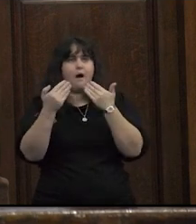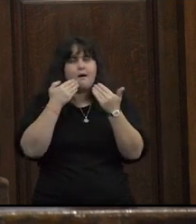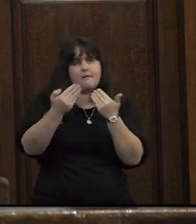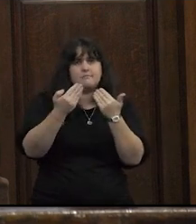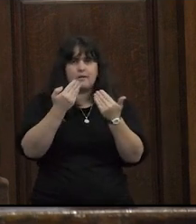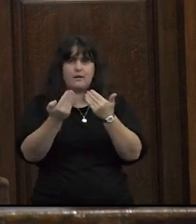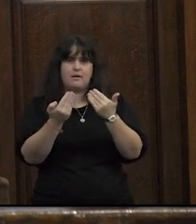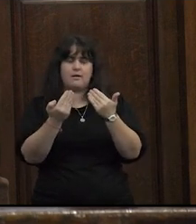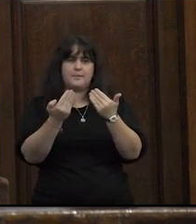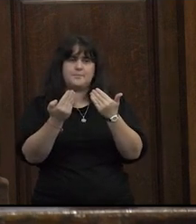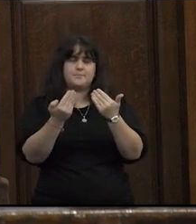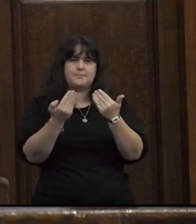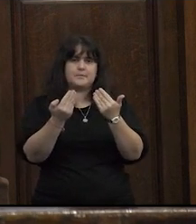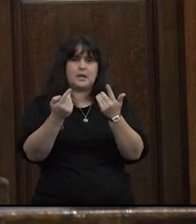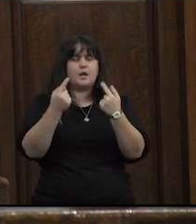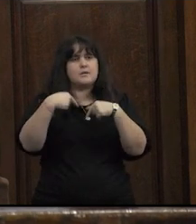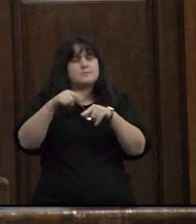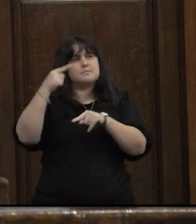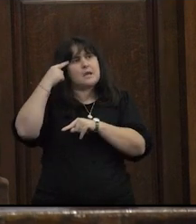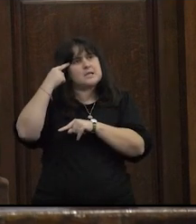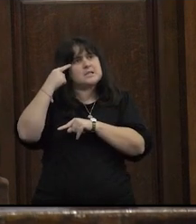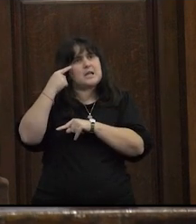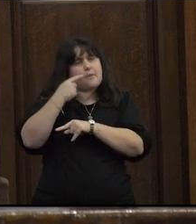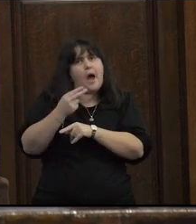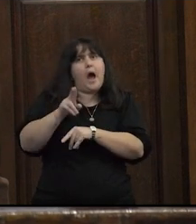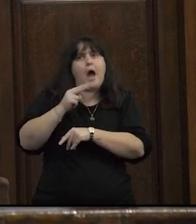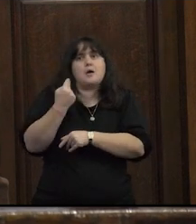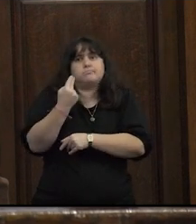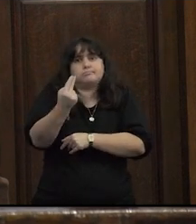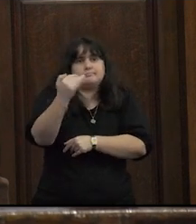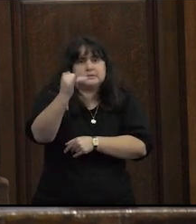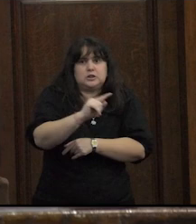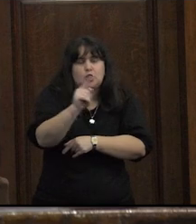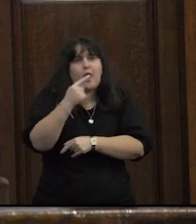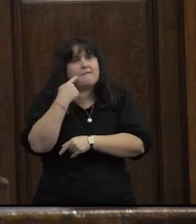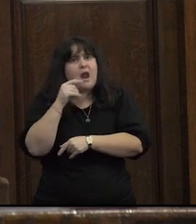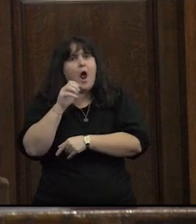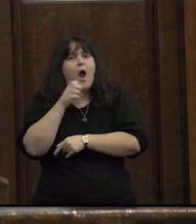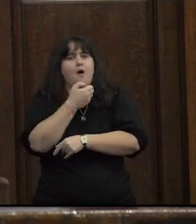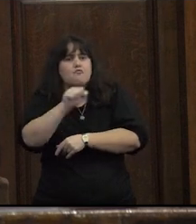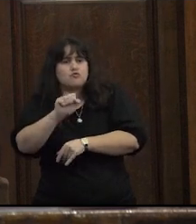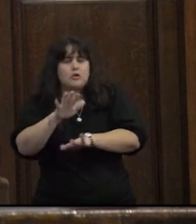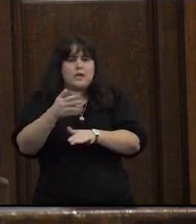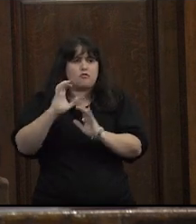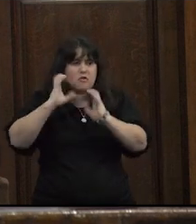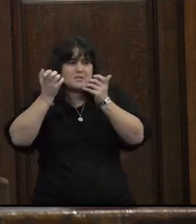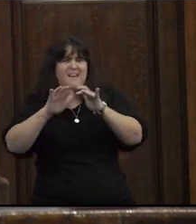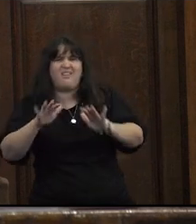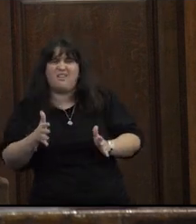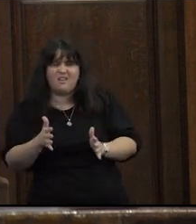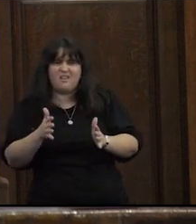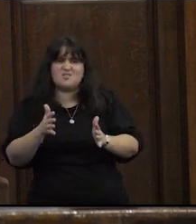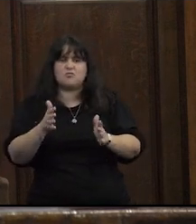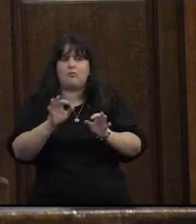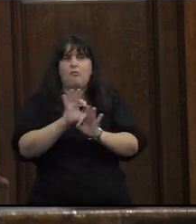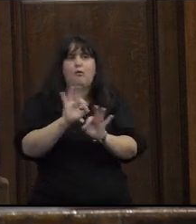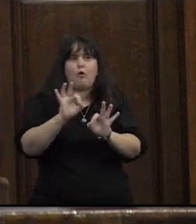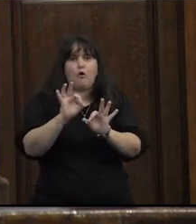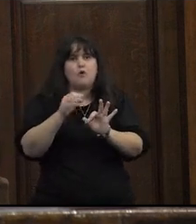discutir bajo la idea del consentimiento que se considera abuso que se considera violencia que se